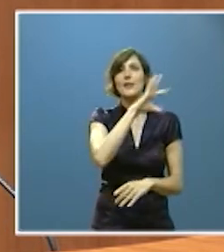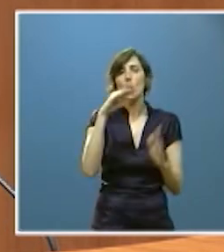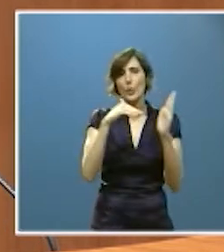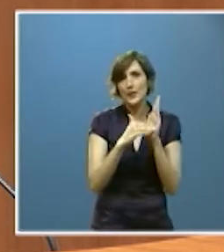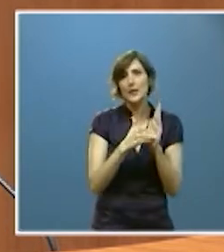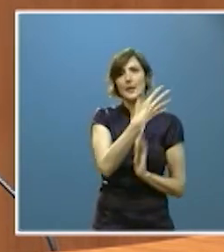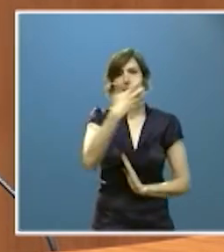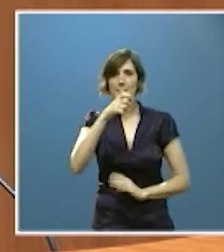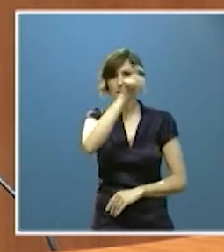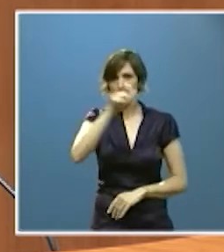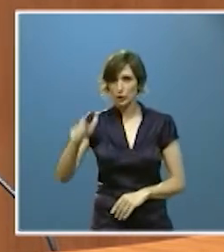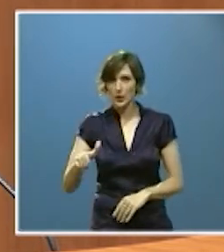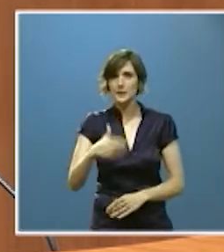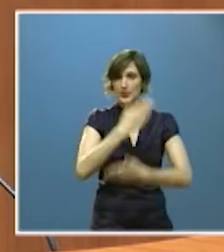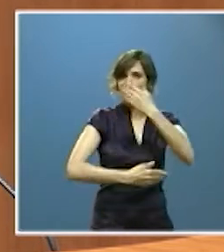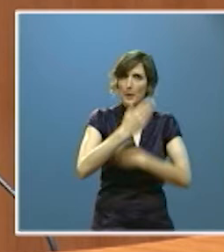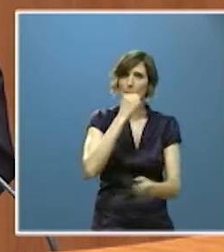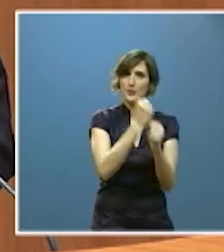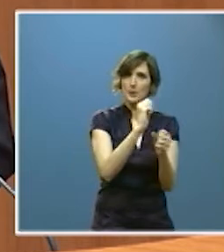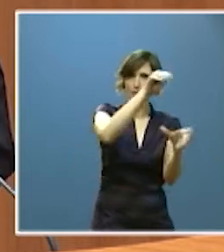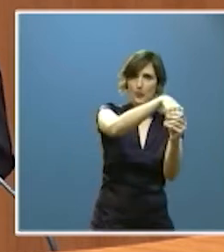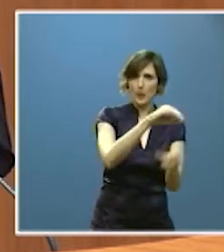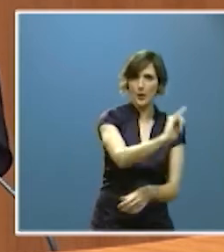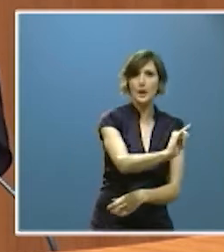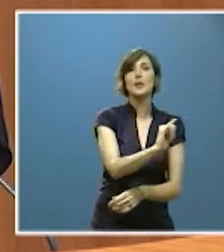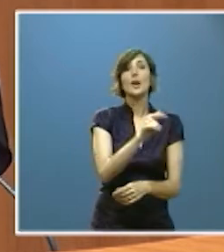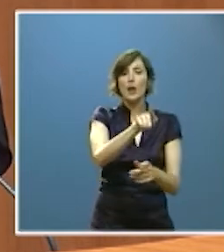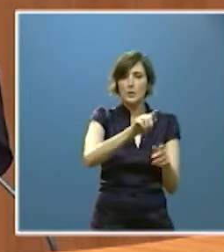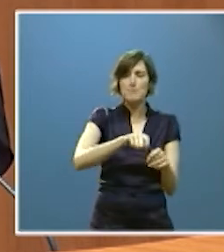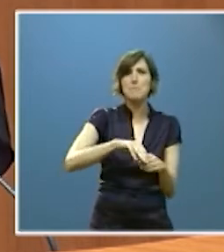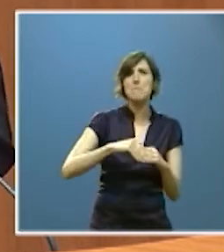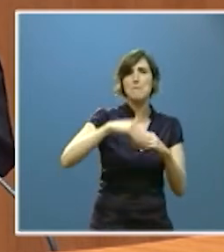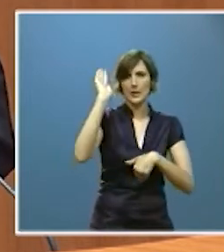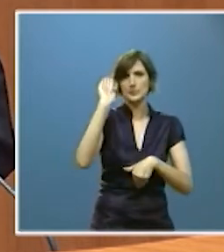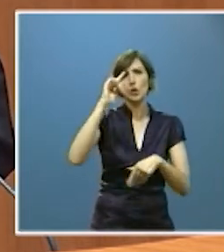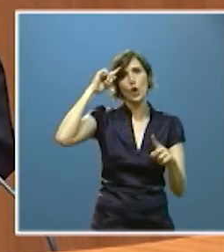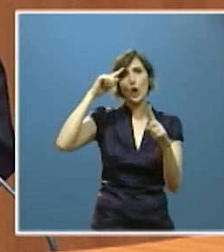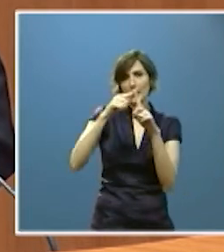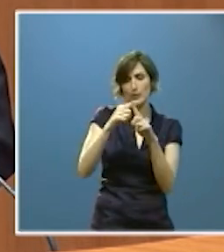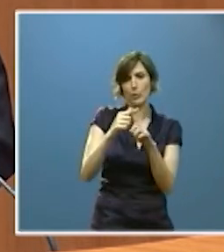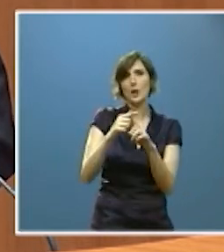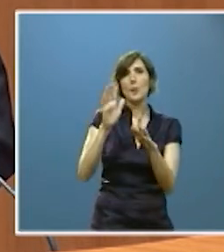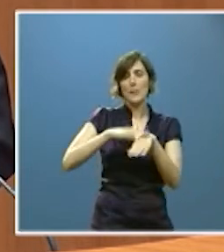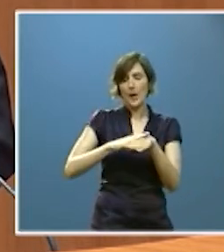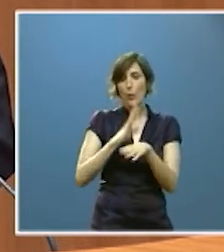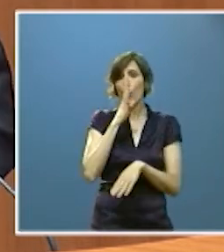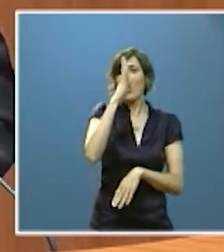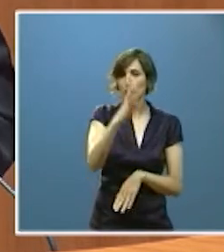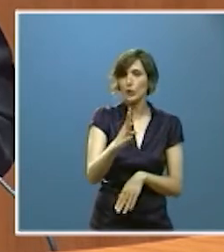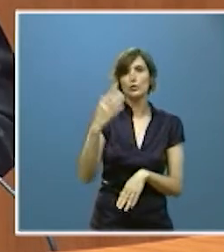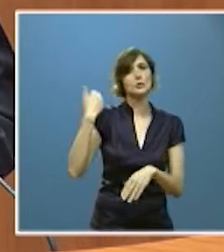personas con discapacidad, superándose así el objetivo previsto para toda la legislatura.